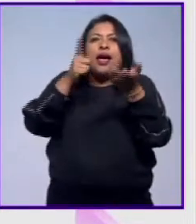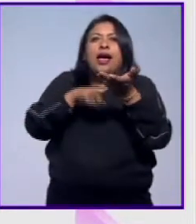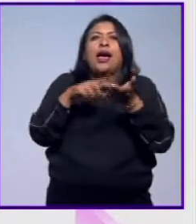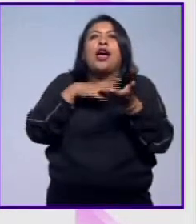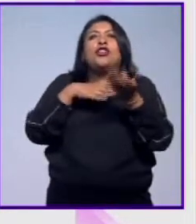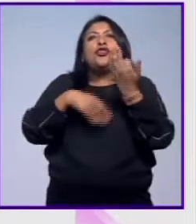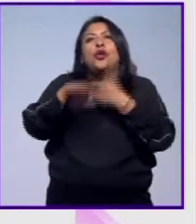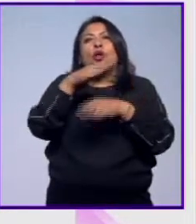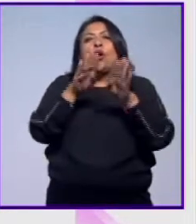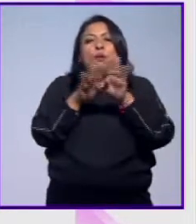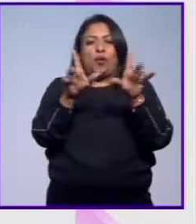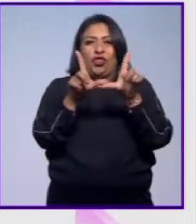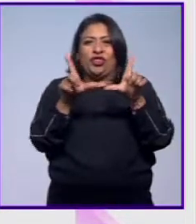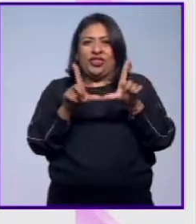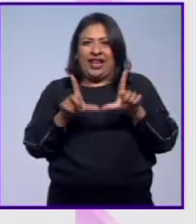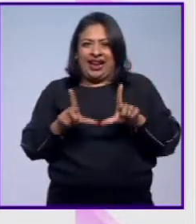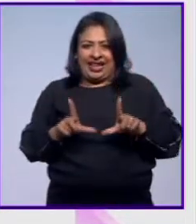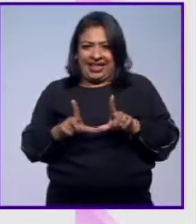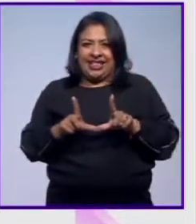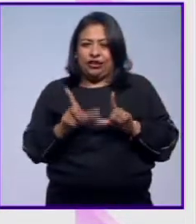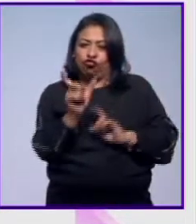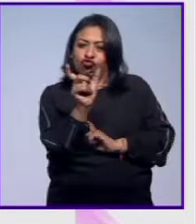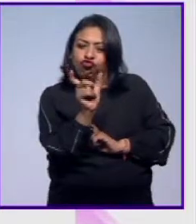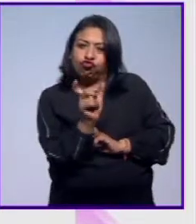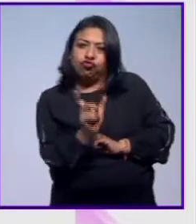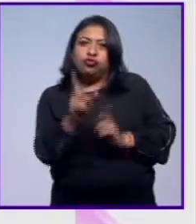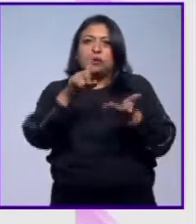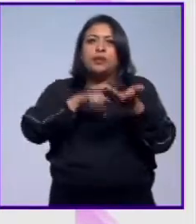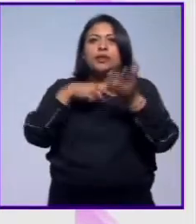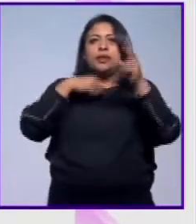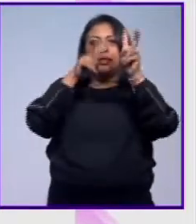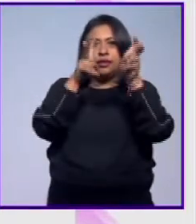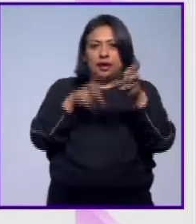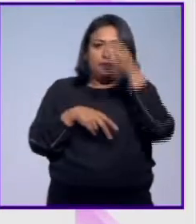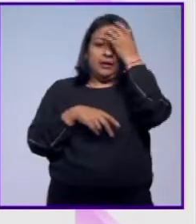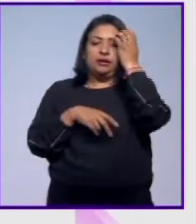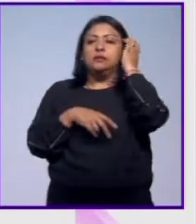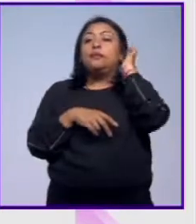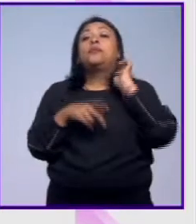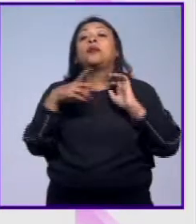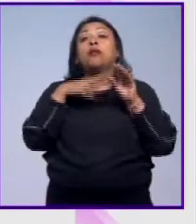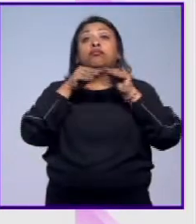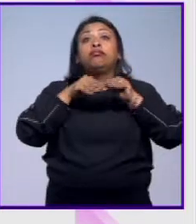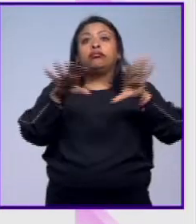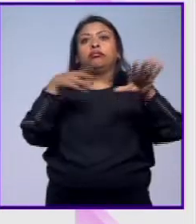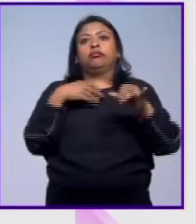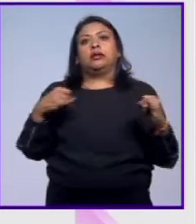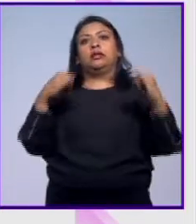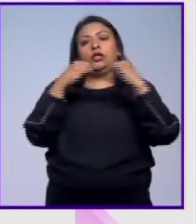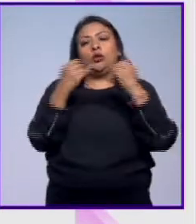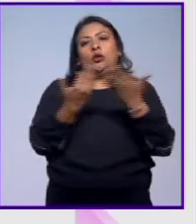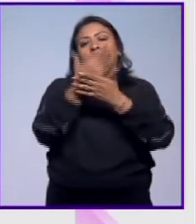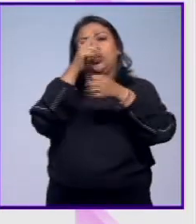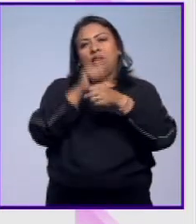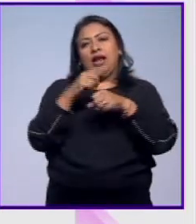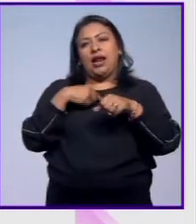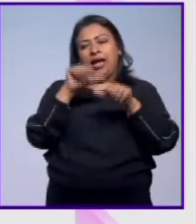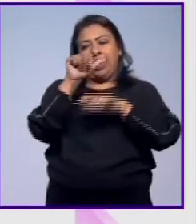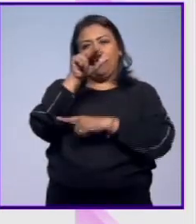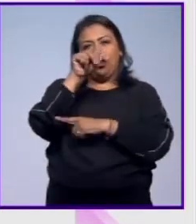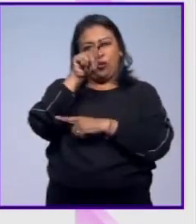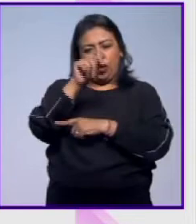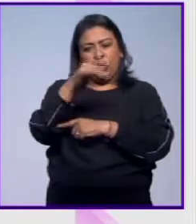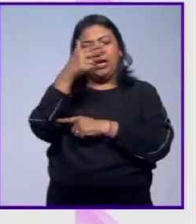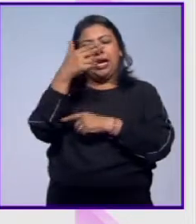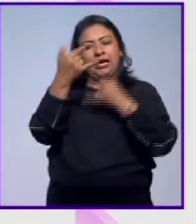digamos, las tarjetas que trataban alguno de esos temas. Publicado por el Instituto Nacional de Antropología e